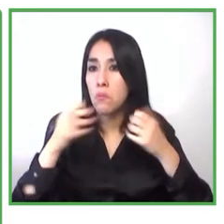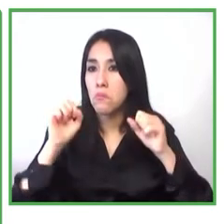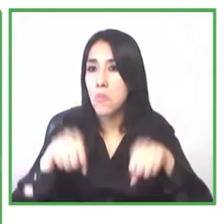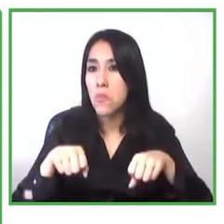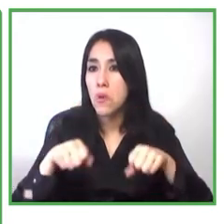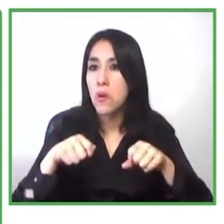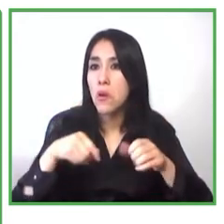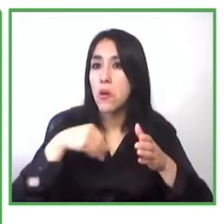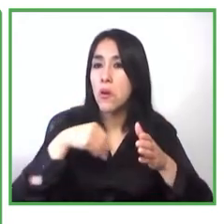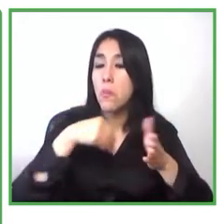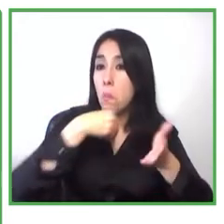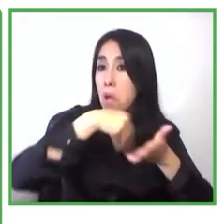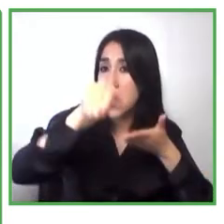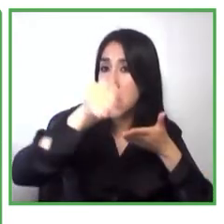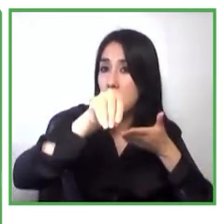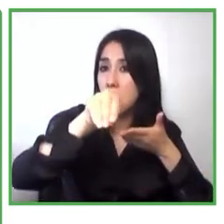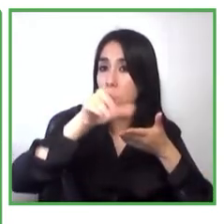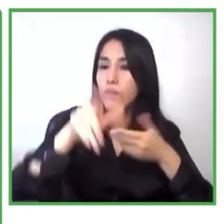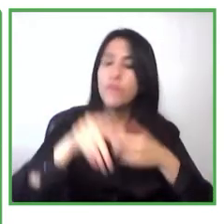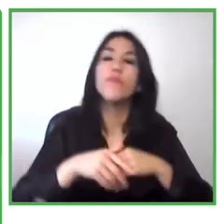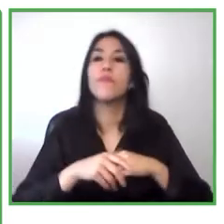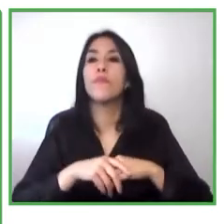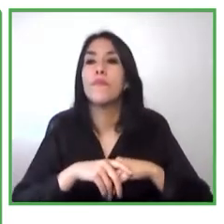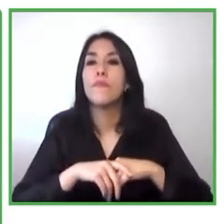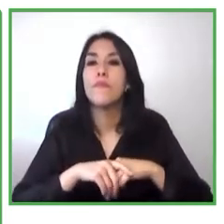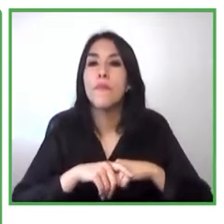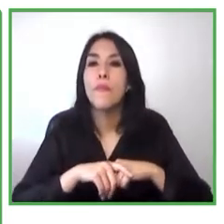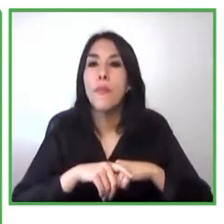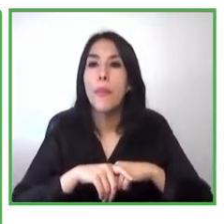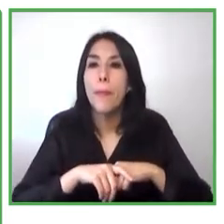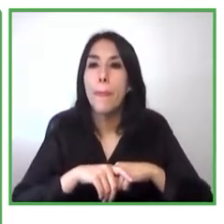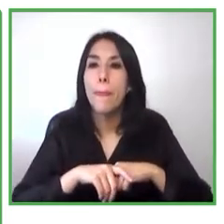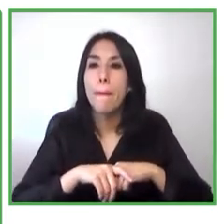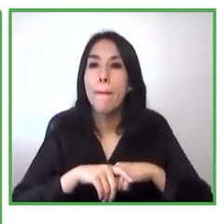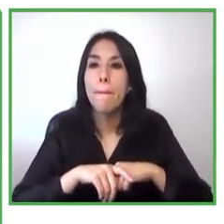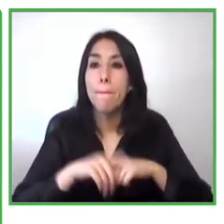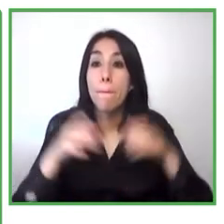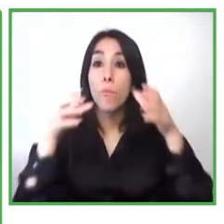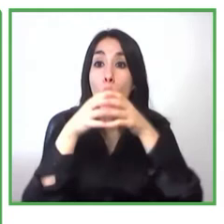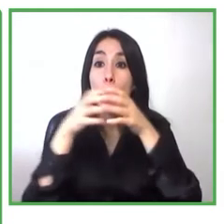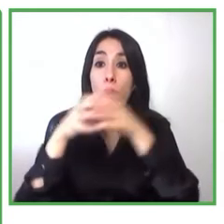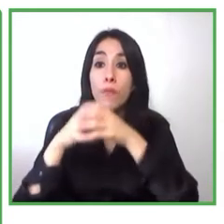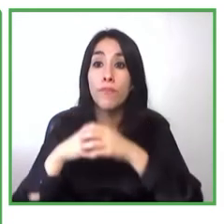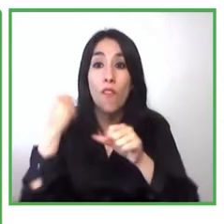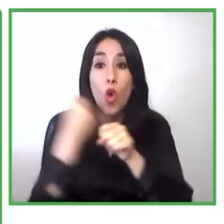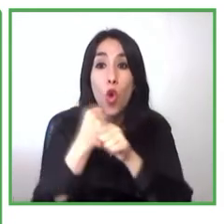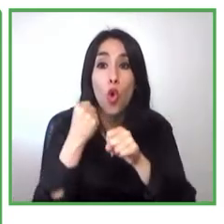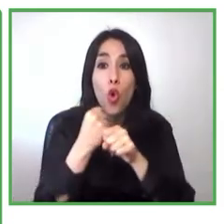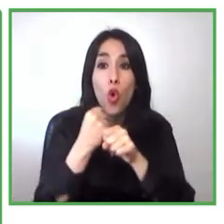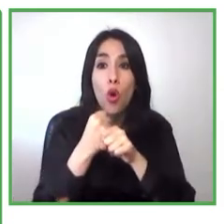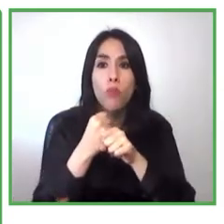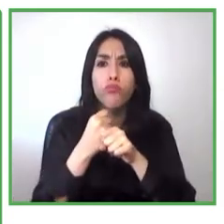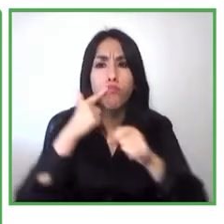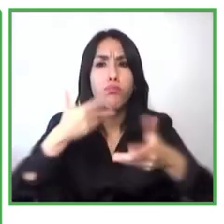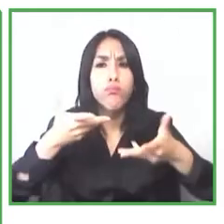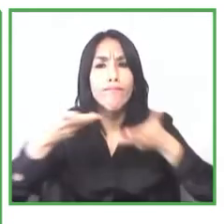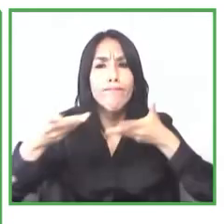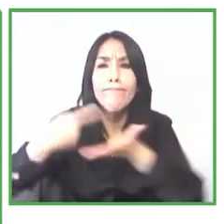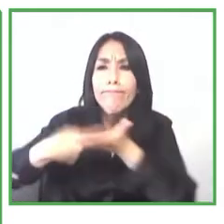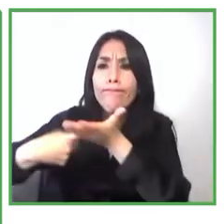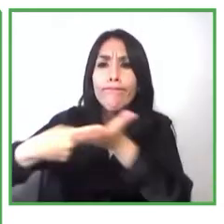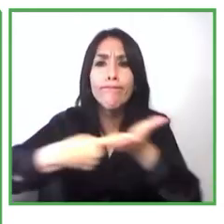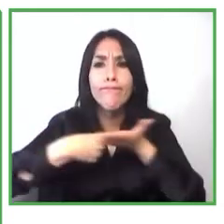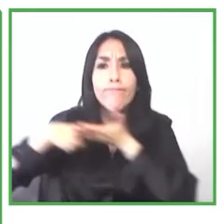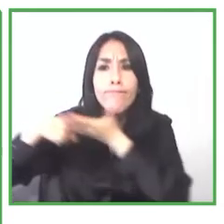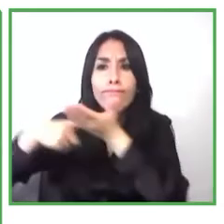para los espacios de trabajo colaborativo a veces también les vendemos entradas a las conferencias